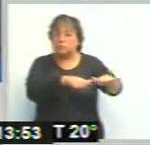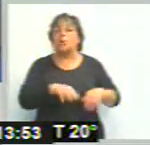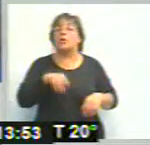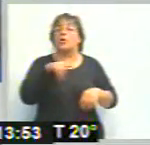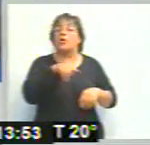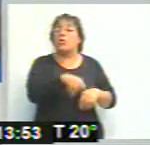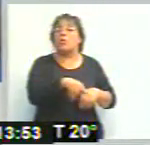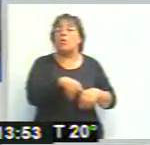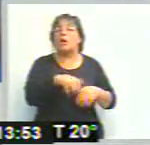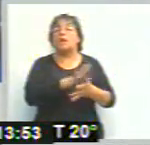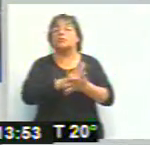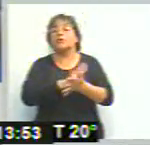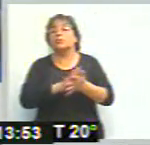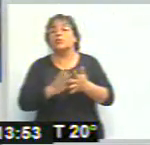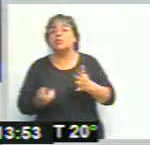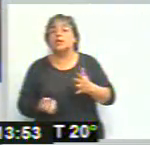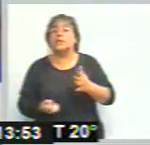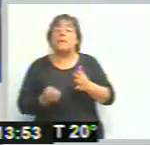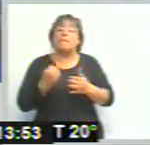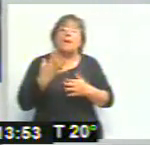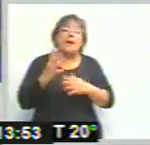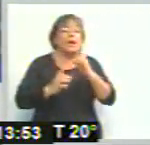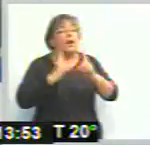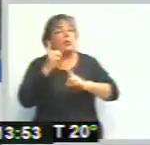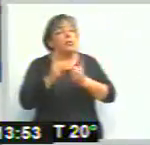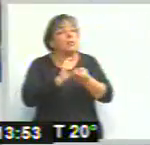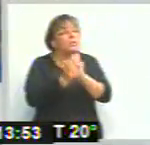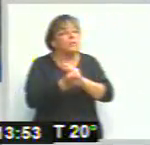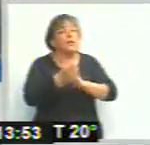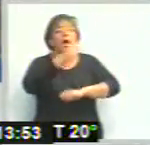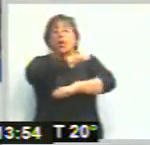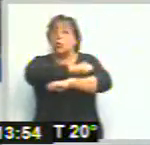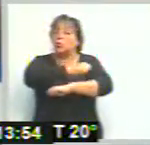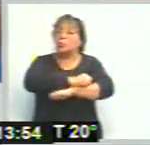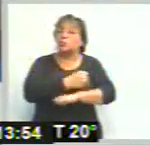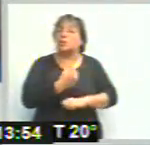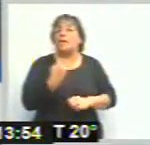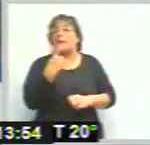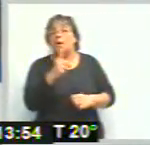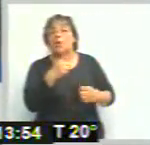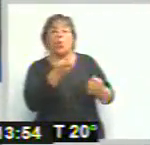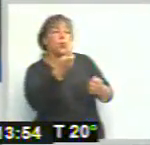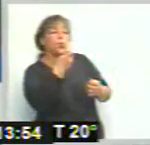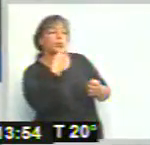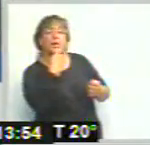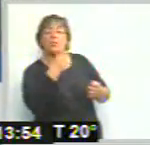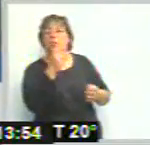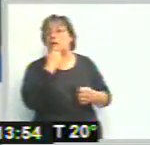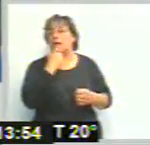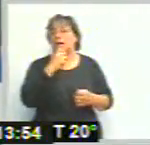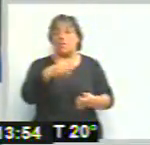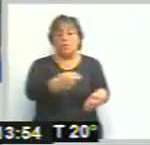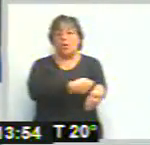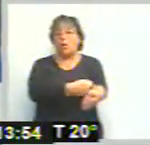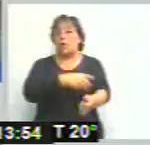surgen por revolucionar conductas. Pero creo que poco a poco, el ejemplo claro, Tolerancia Cero, el